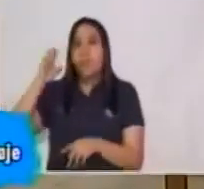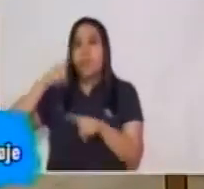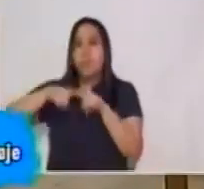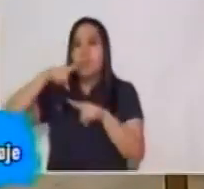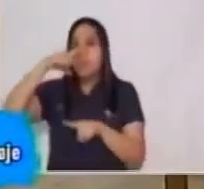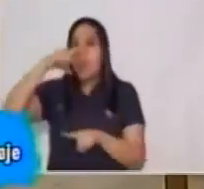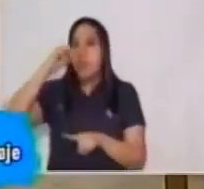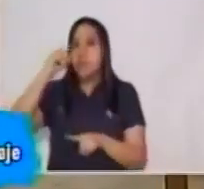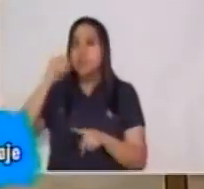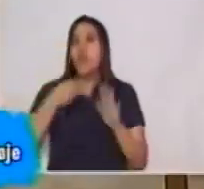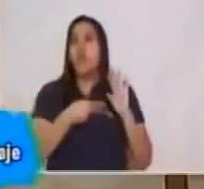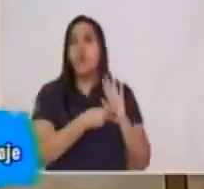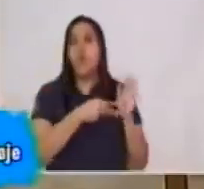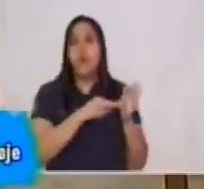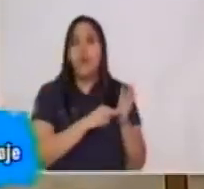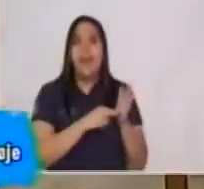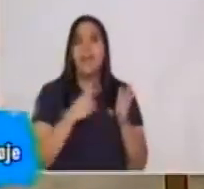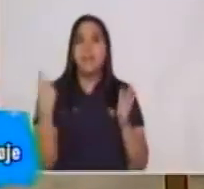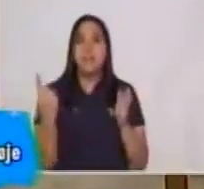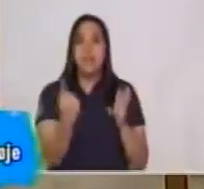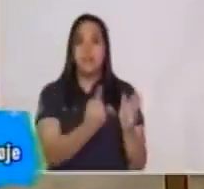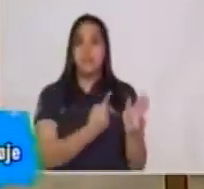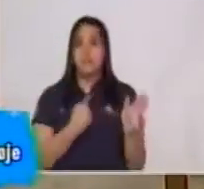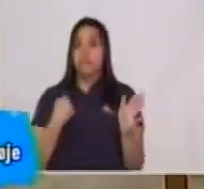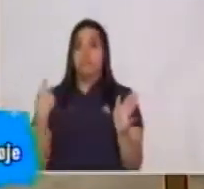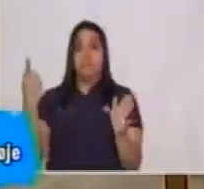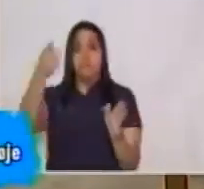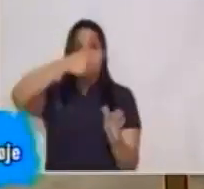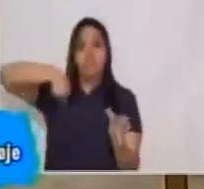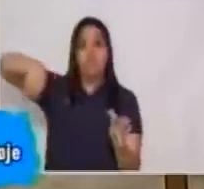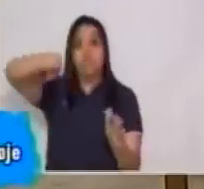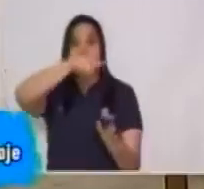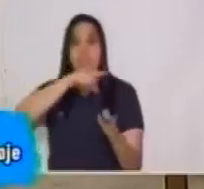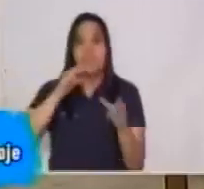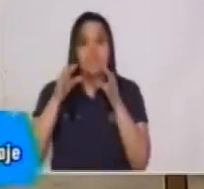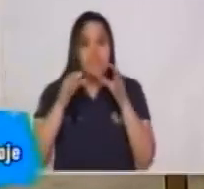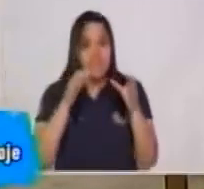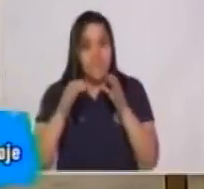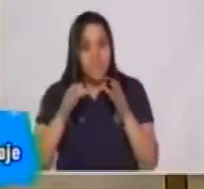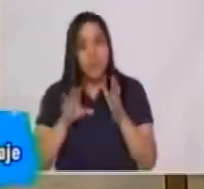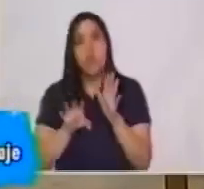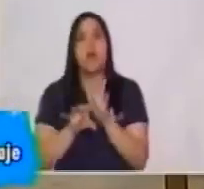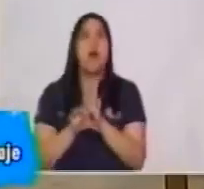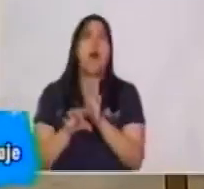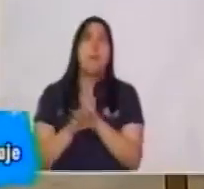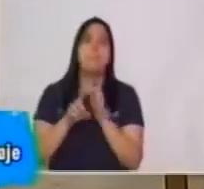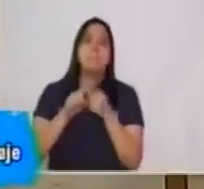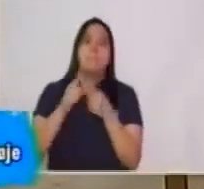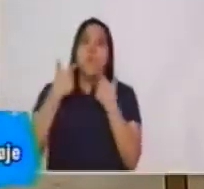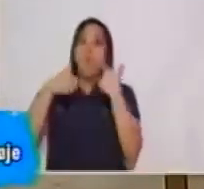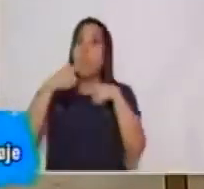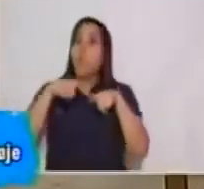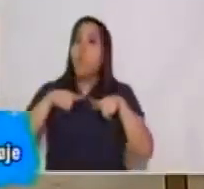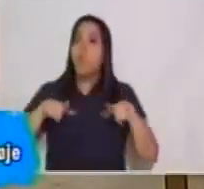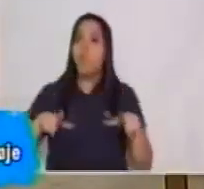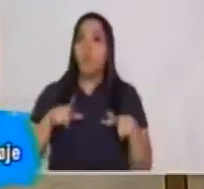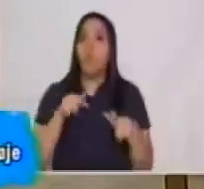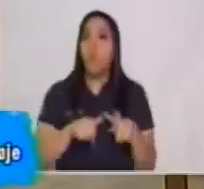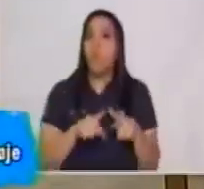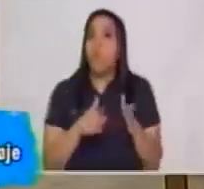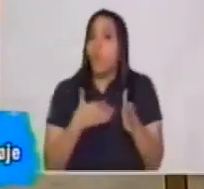Es todo aquello que rodea el acto de comunicarse. Hablamos de un contexto lingüístico y un contexto